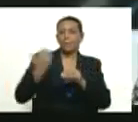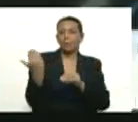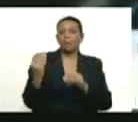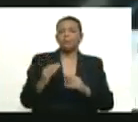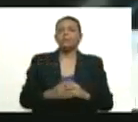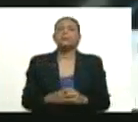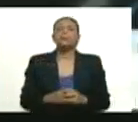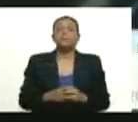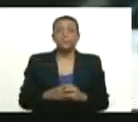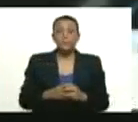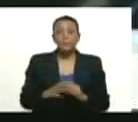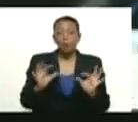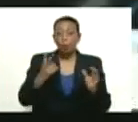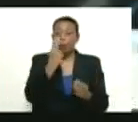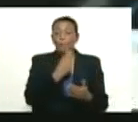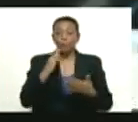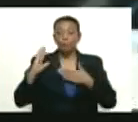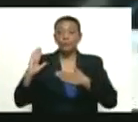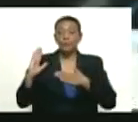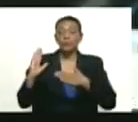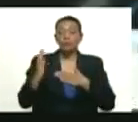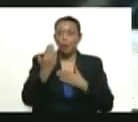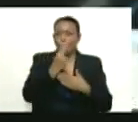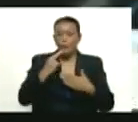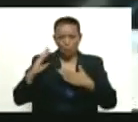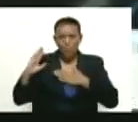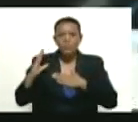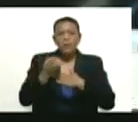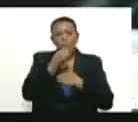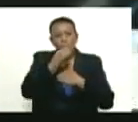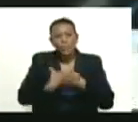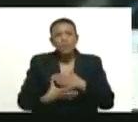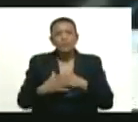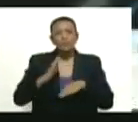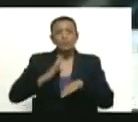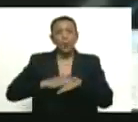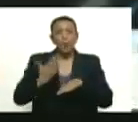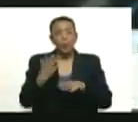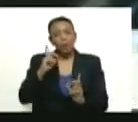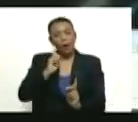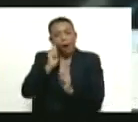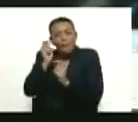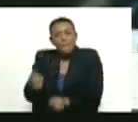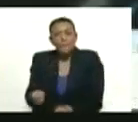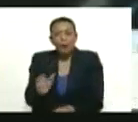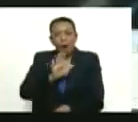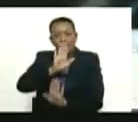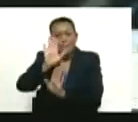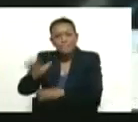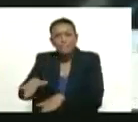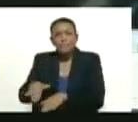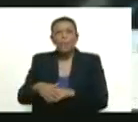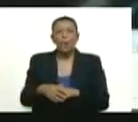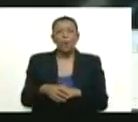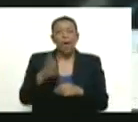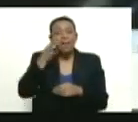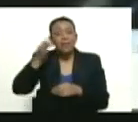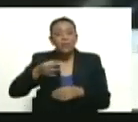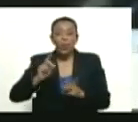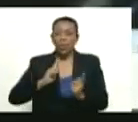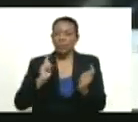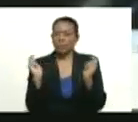es un compromiso hermoso, un compromiso hermoso a favor de la verdadera